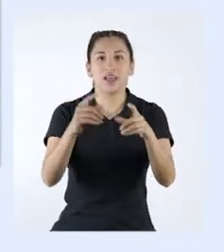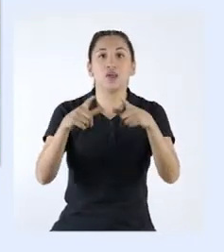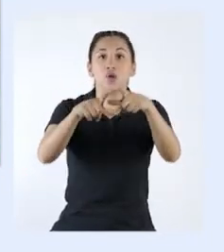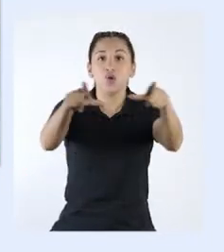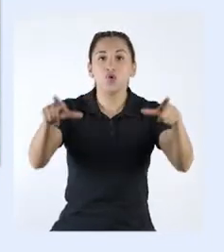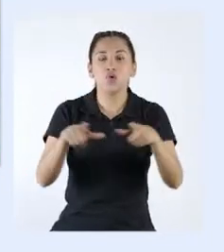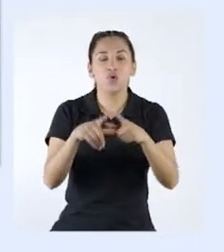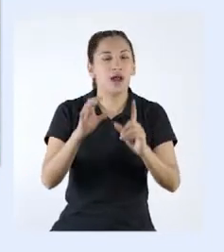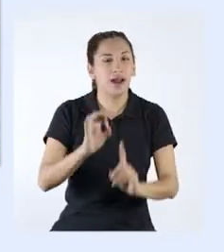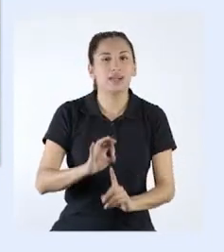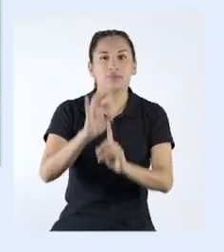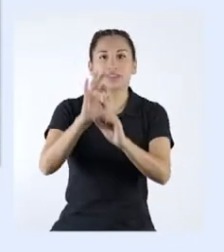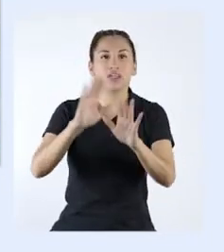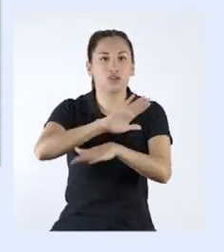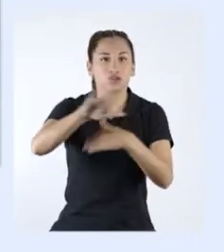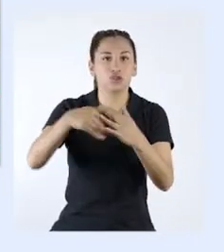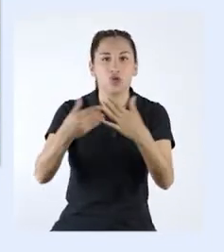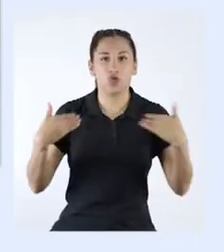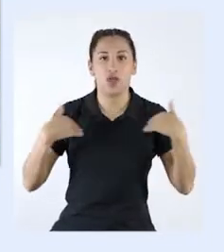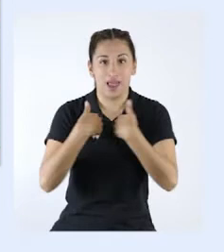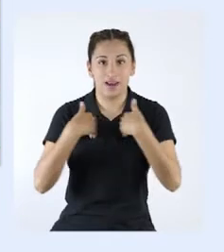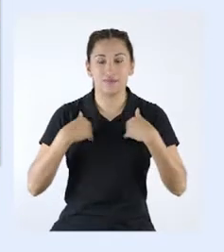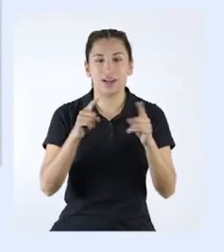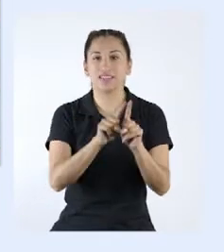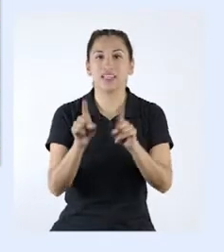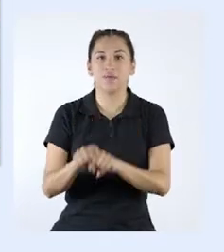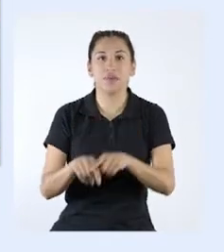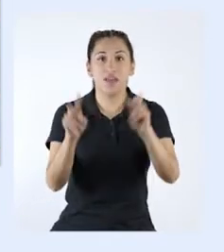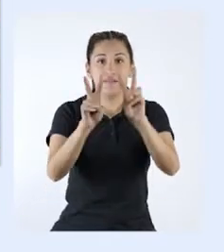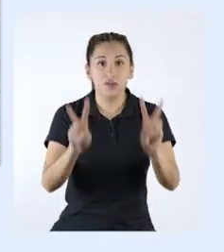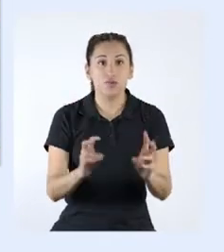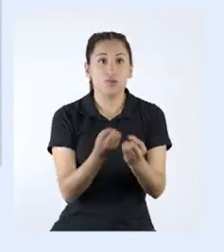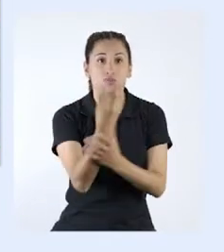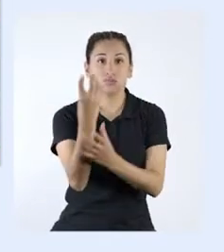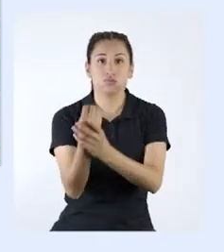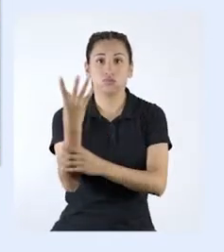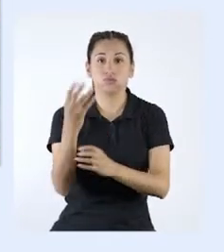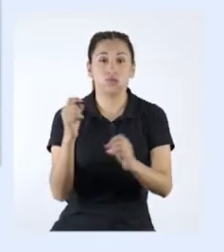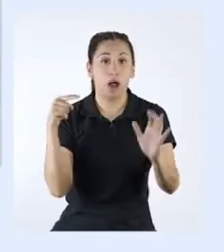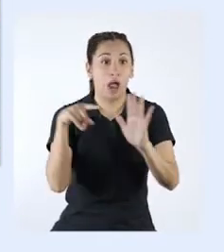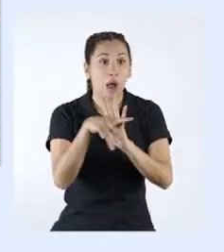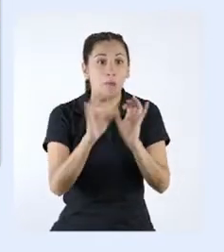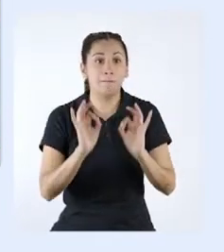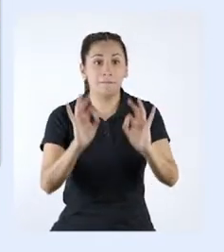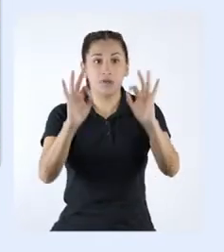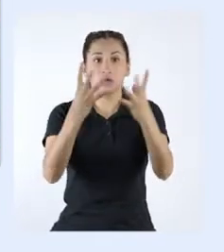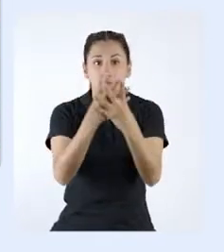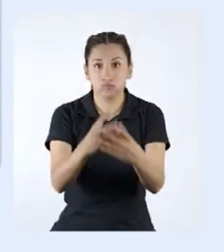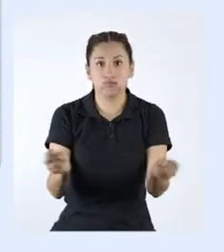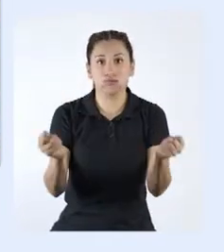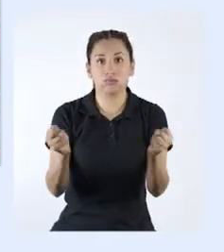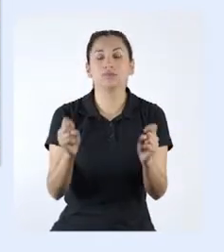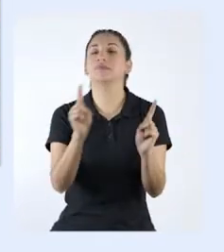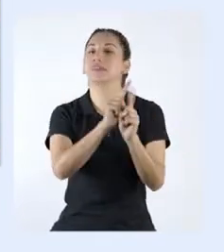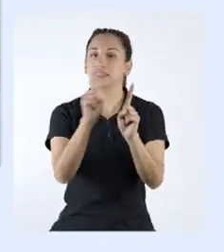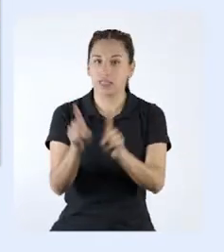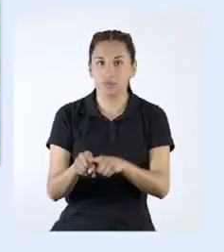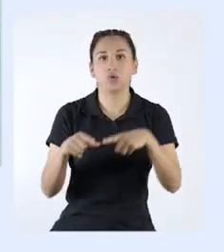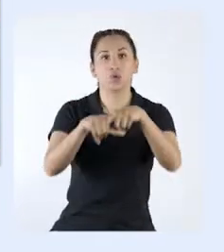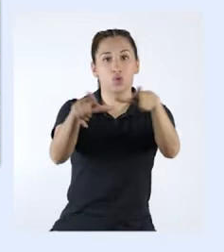constituyan el hábitat de especies animales y vegetales amenazadas o en peligro de extinción.